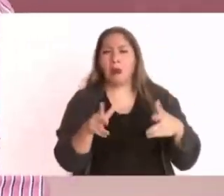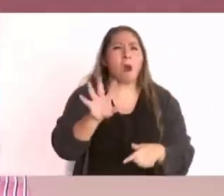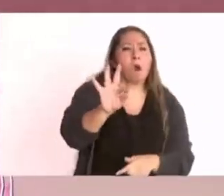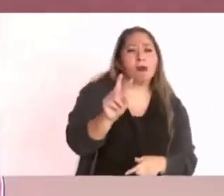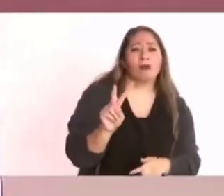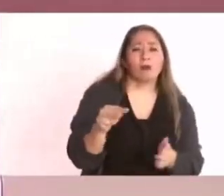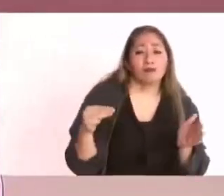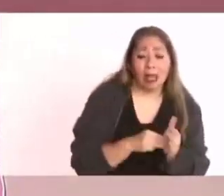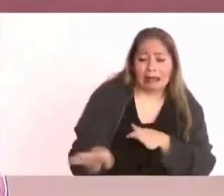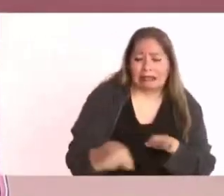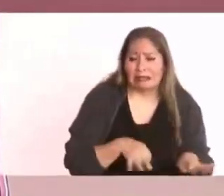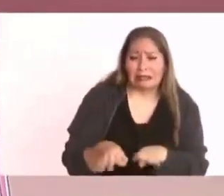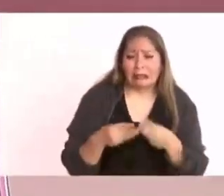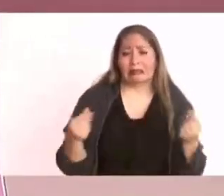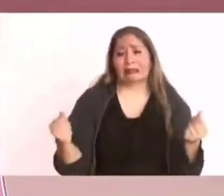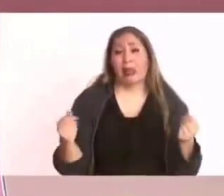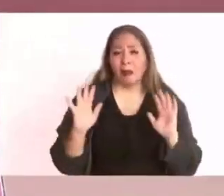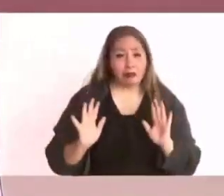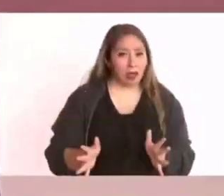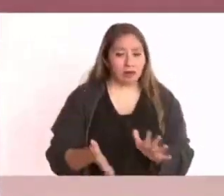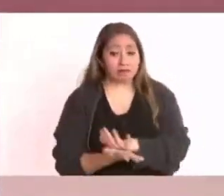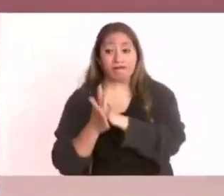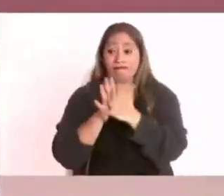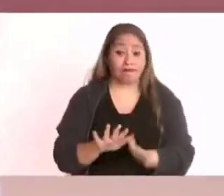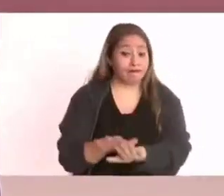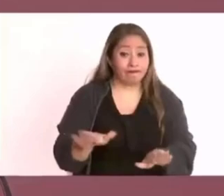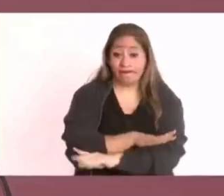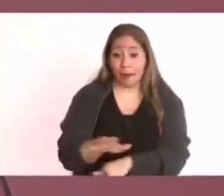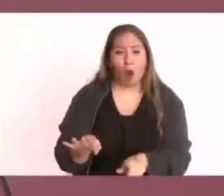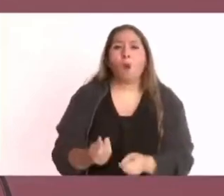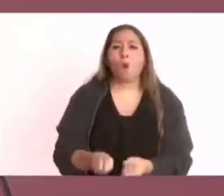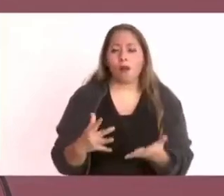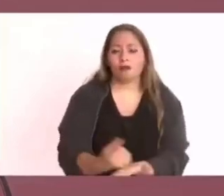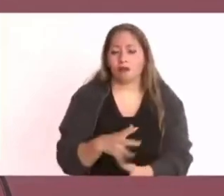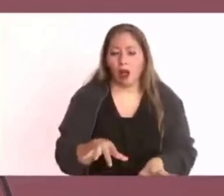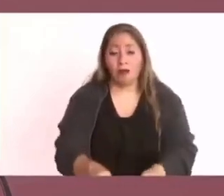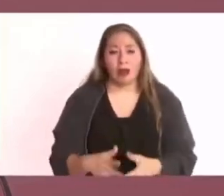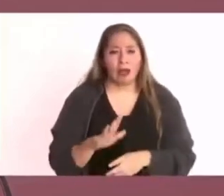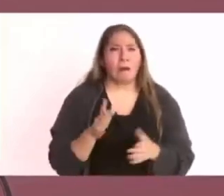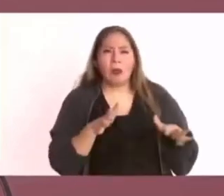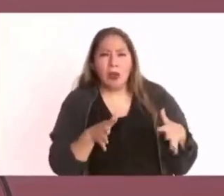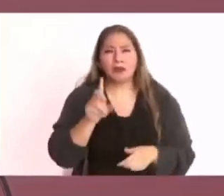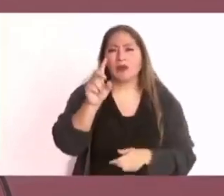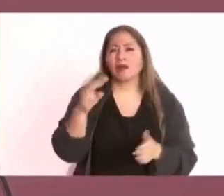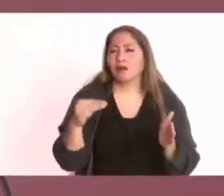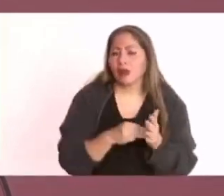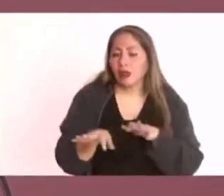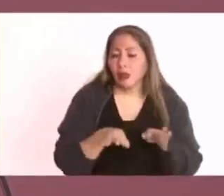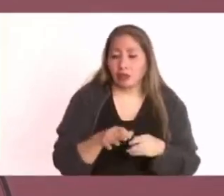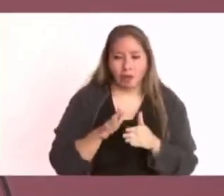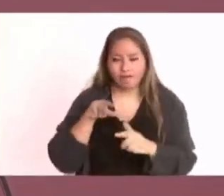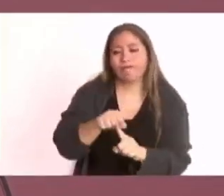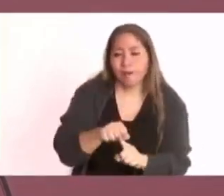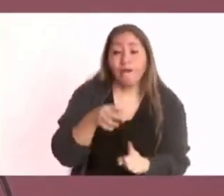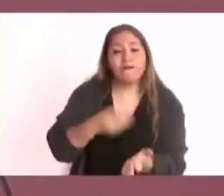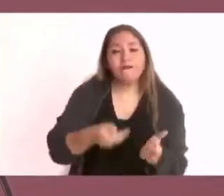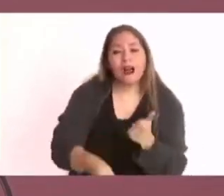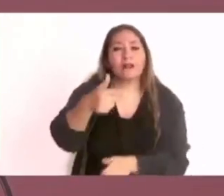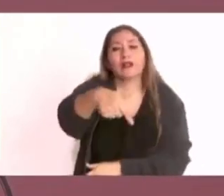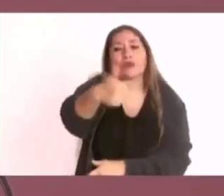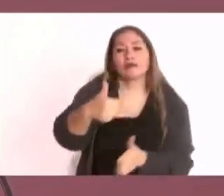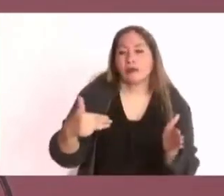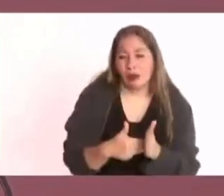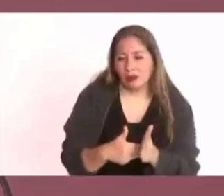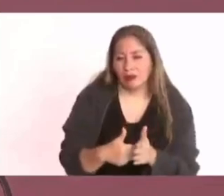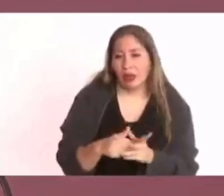42 mil empleos en Coahuila, pero ya han recuperado alrededor de 30 mil. Van por 12 mil. Es lo mismo